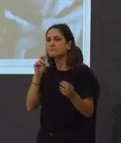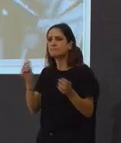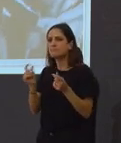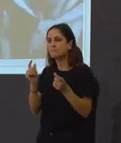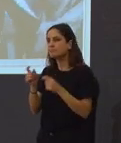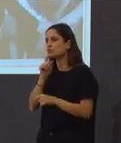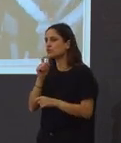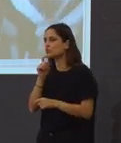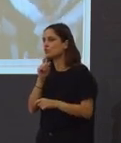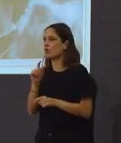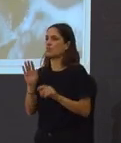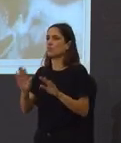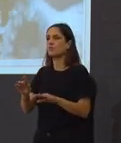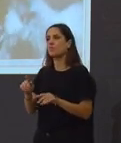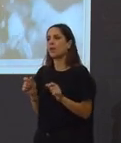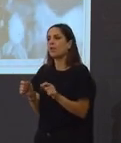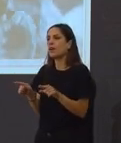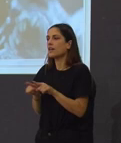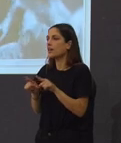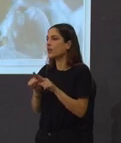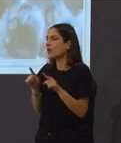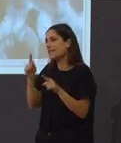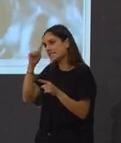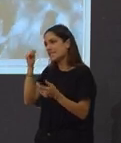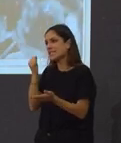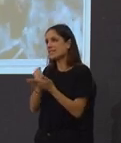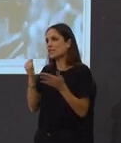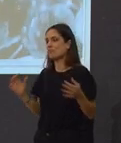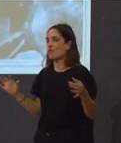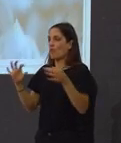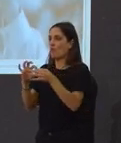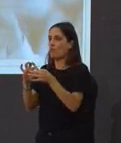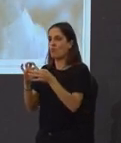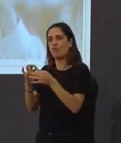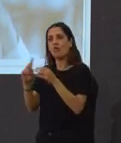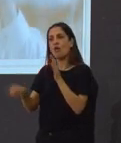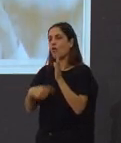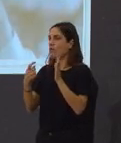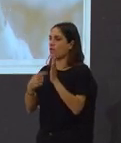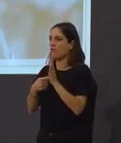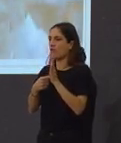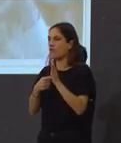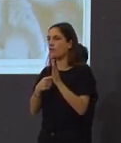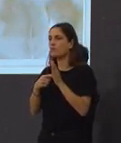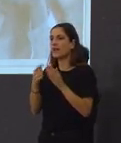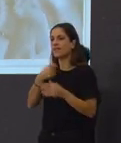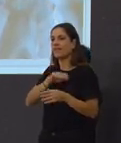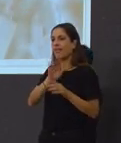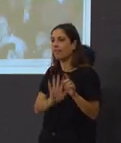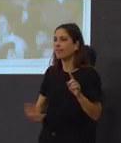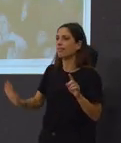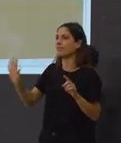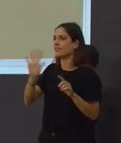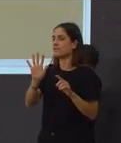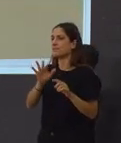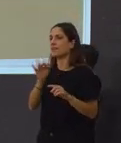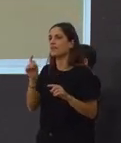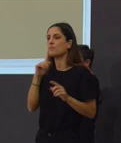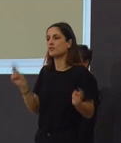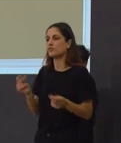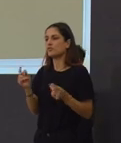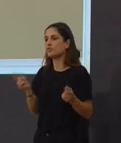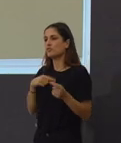para en símbolo hermoso de unión absoluta trenzar y destrenzar los pasos al tiempo que se elevan al cielo las notas de esta bella